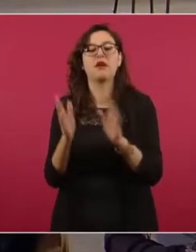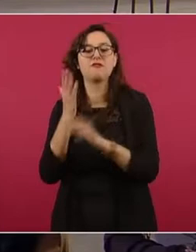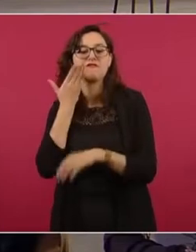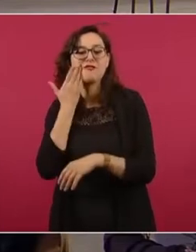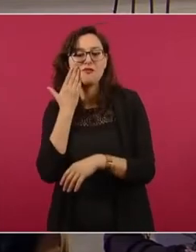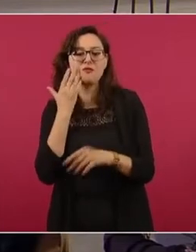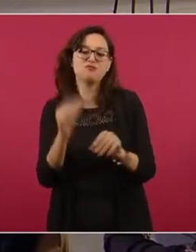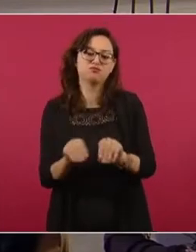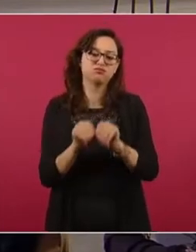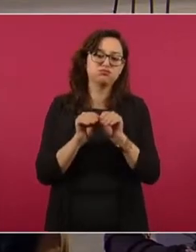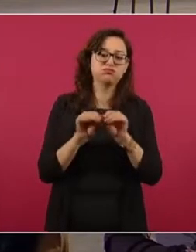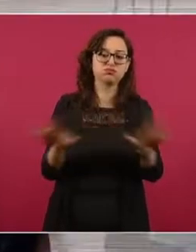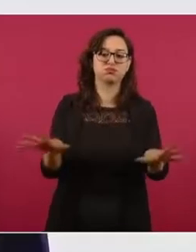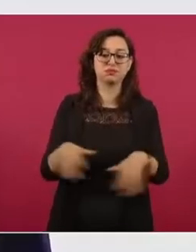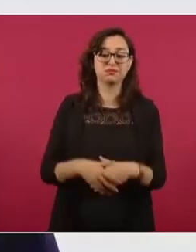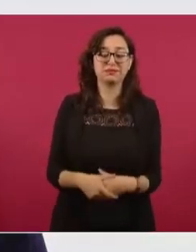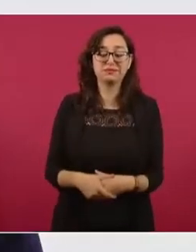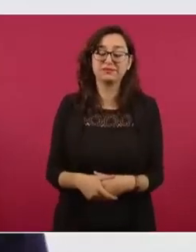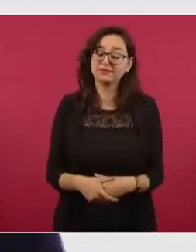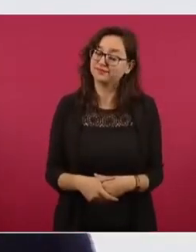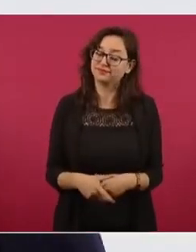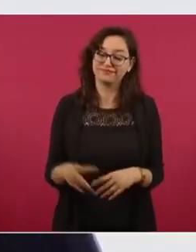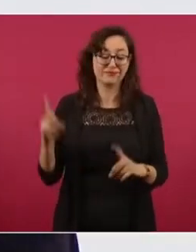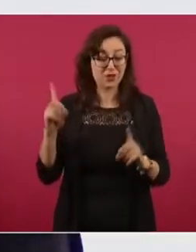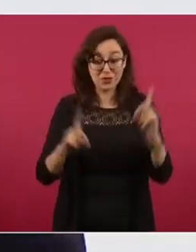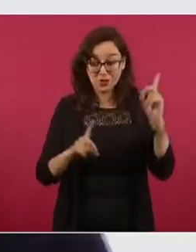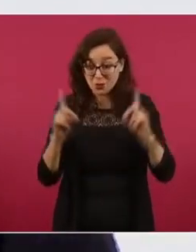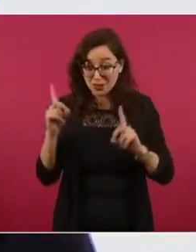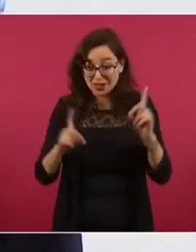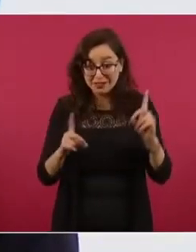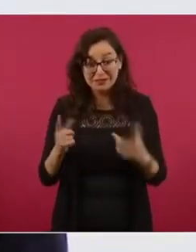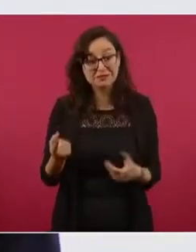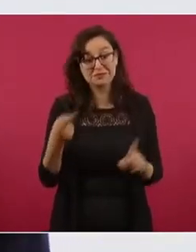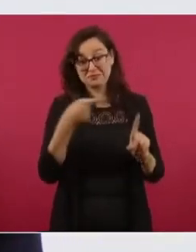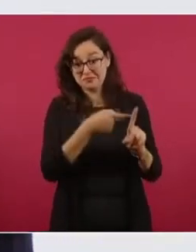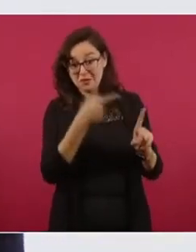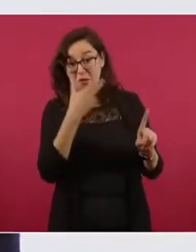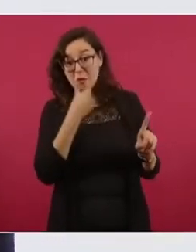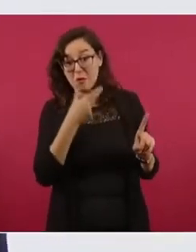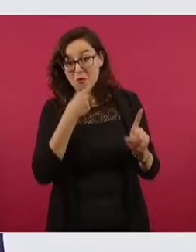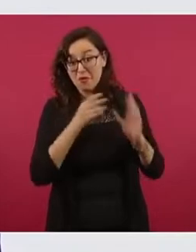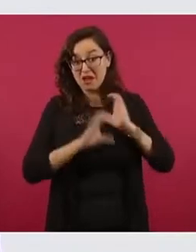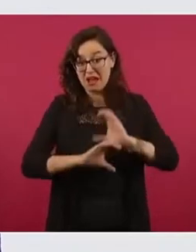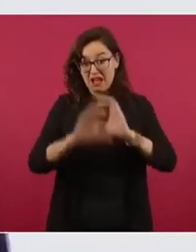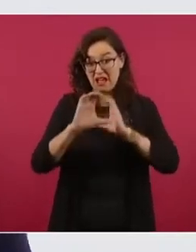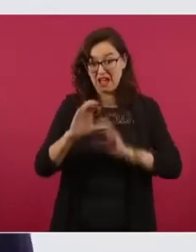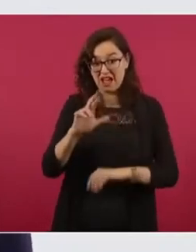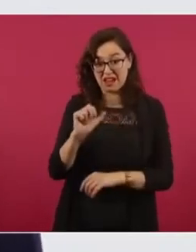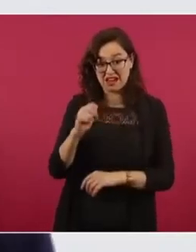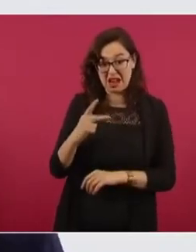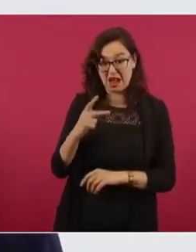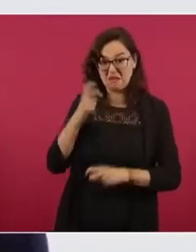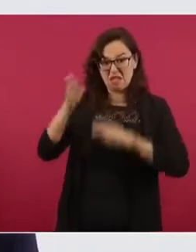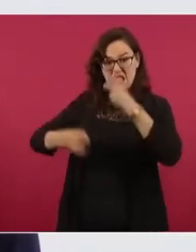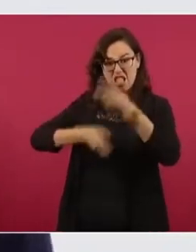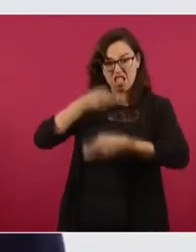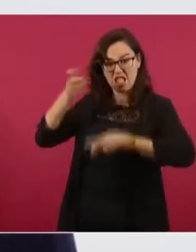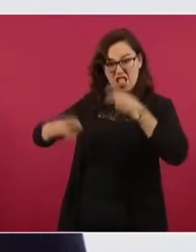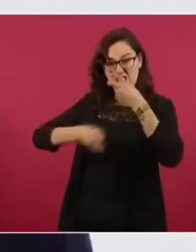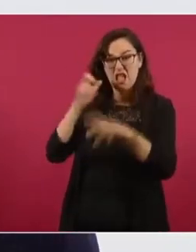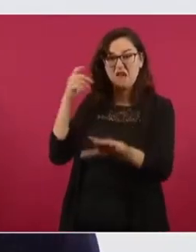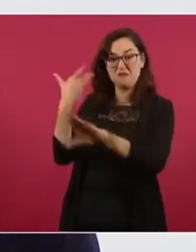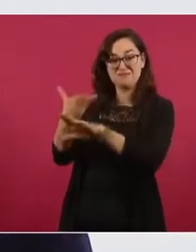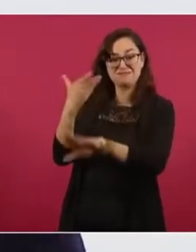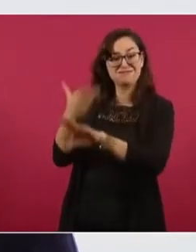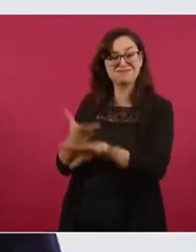aclaramos, si les queda alguna duda, Eminem no ha compuesto ninguna tiradera contra AMLO y tampoco dedicó